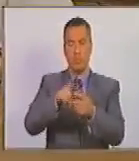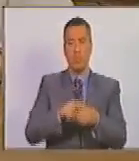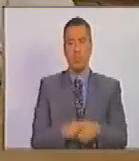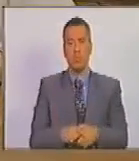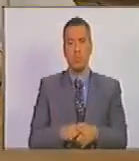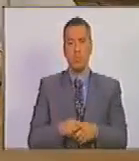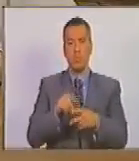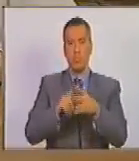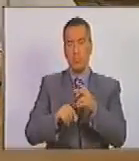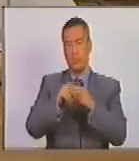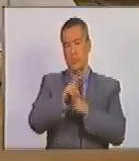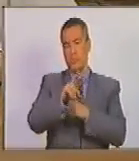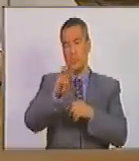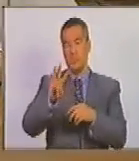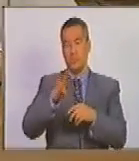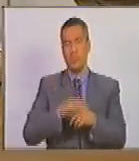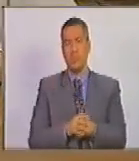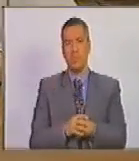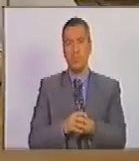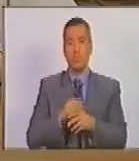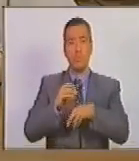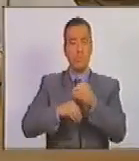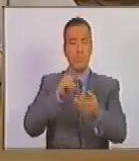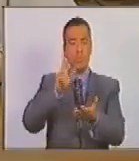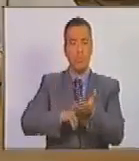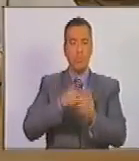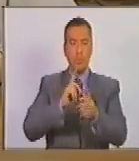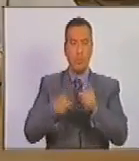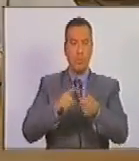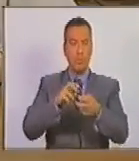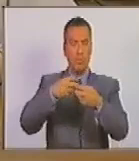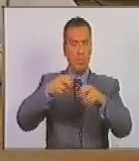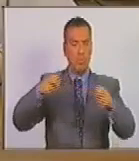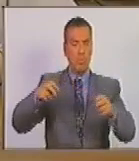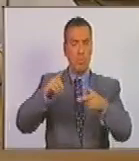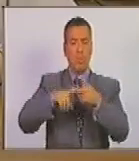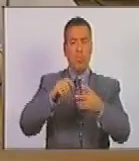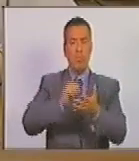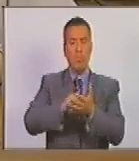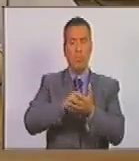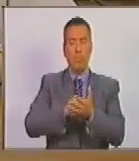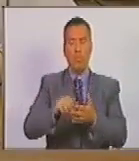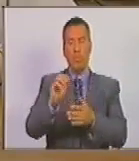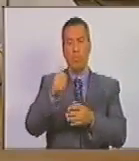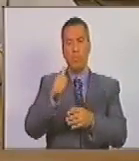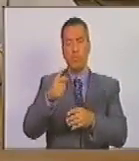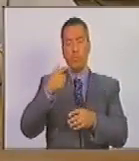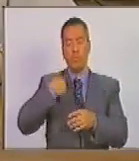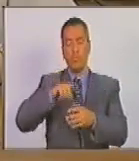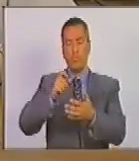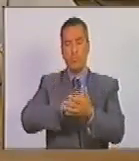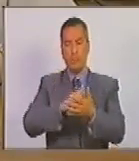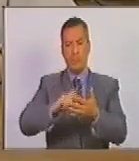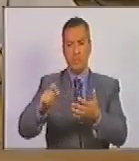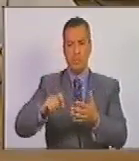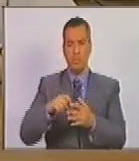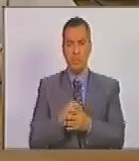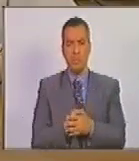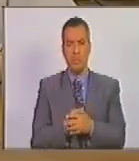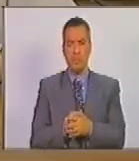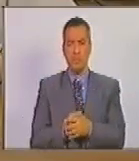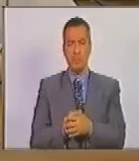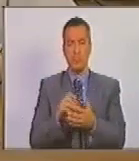Siguiente. Dicísimo cuarto. Se propone aprobar con modificación el contenido del artículo 10, el cual queda redactado en los siguientes